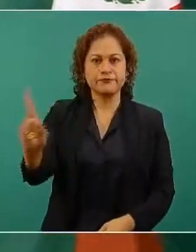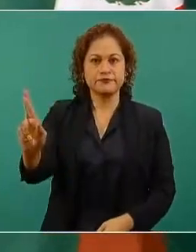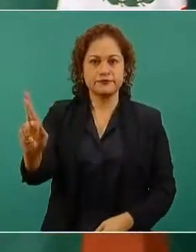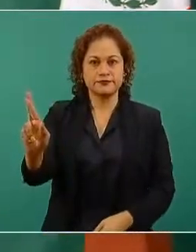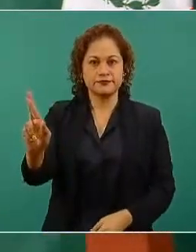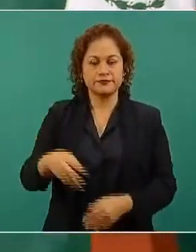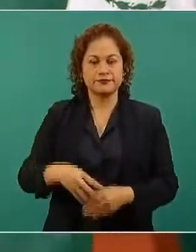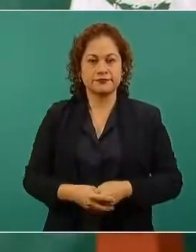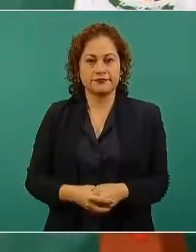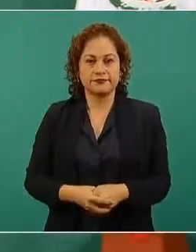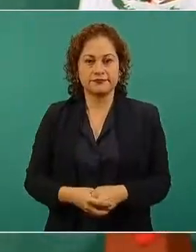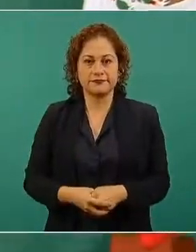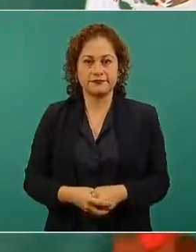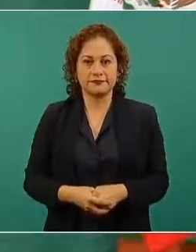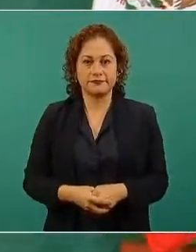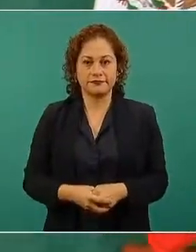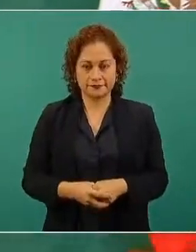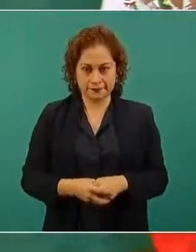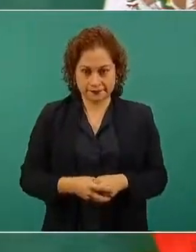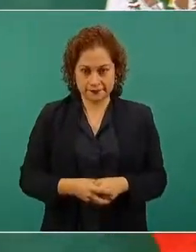pero ya